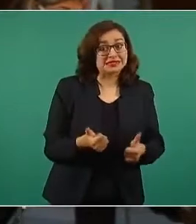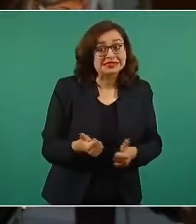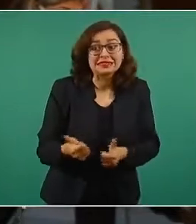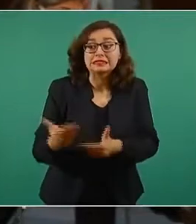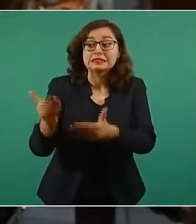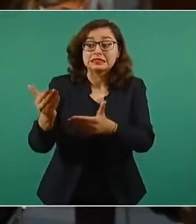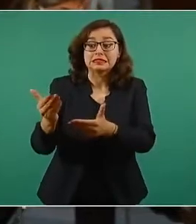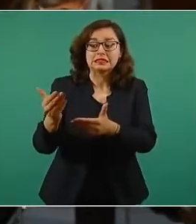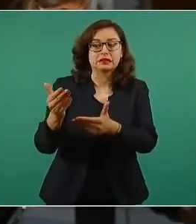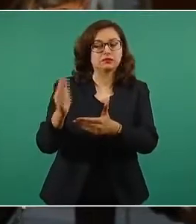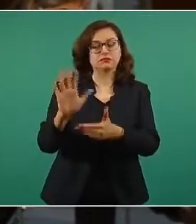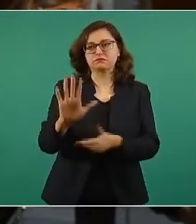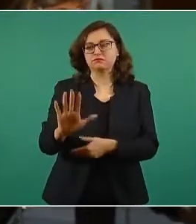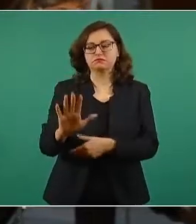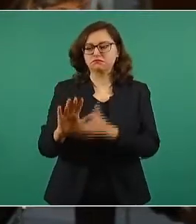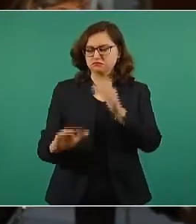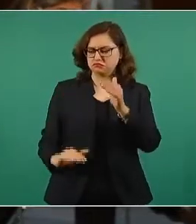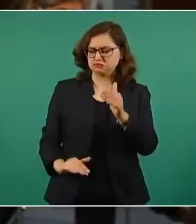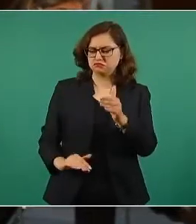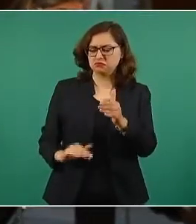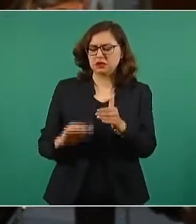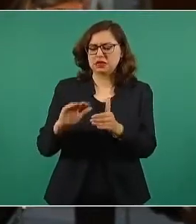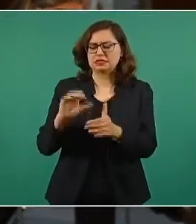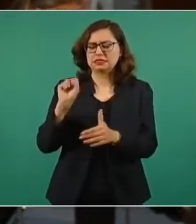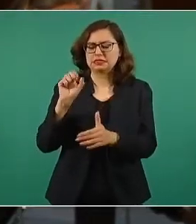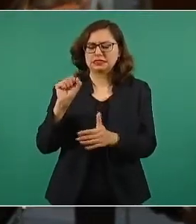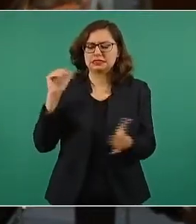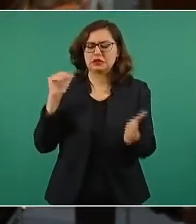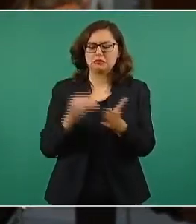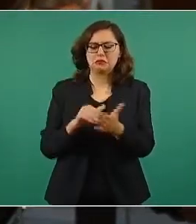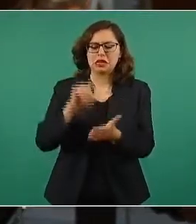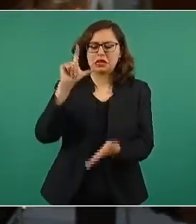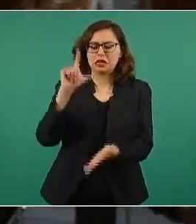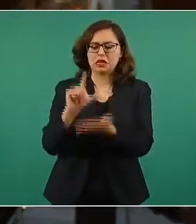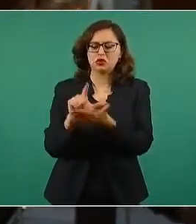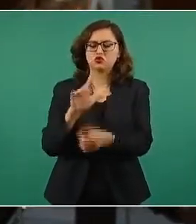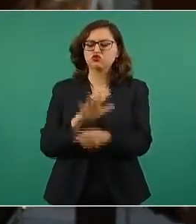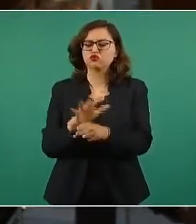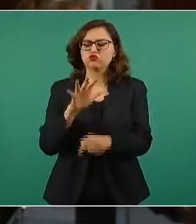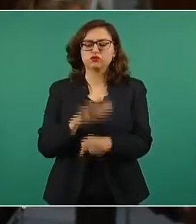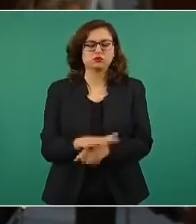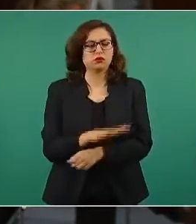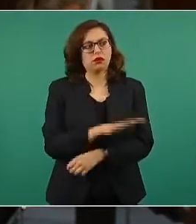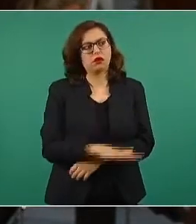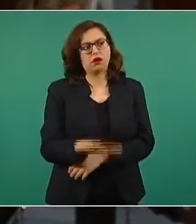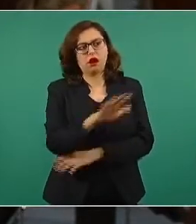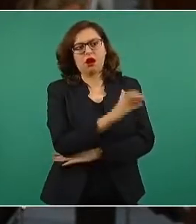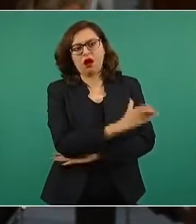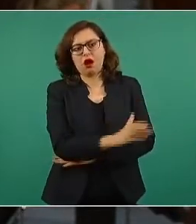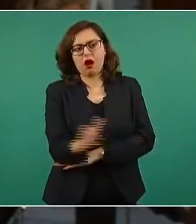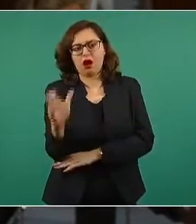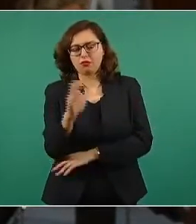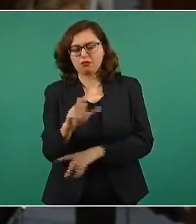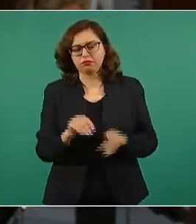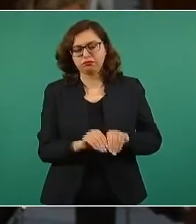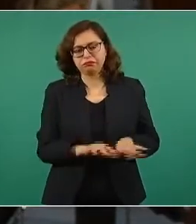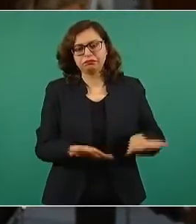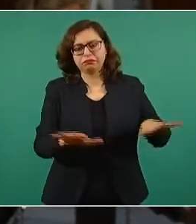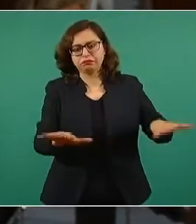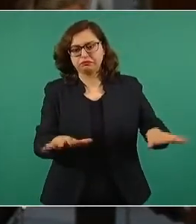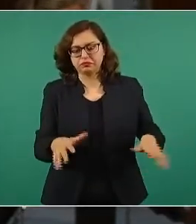60 mil litros de agua para que abastezca a la zona de Guadalajara